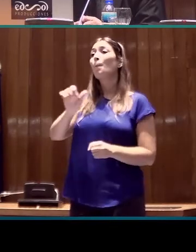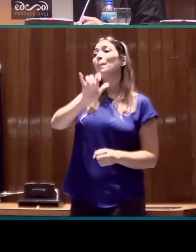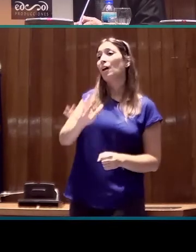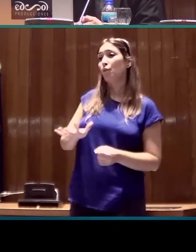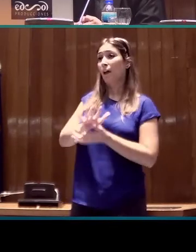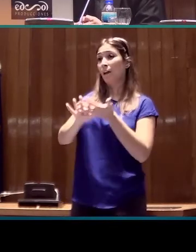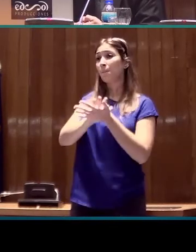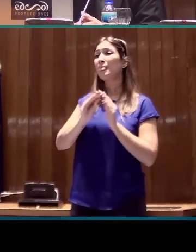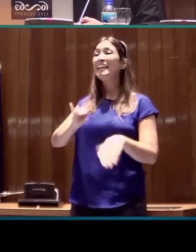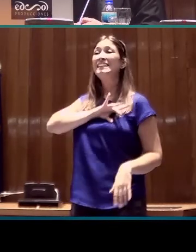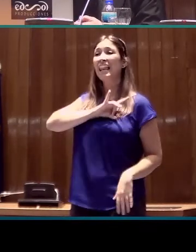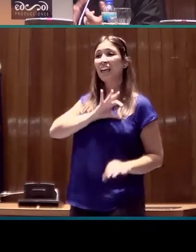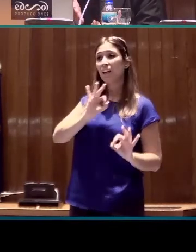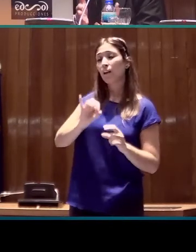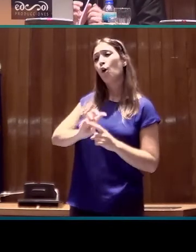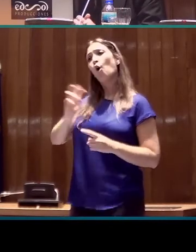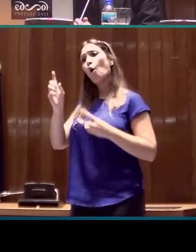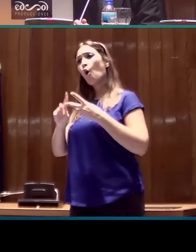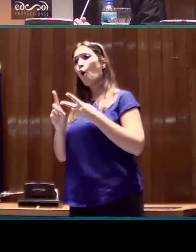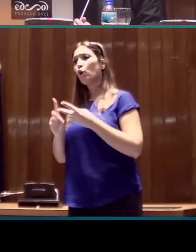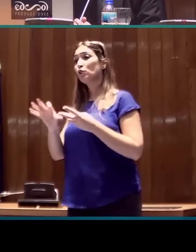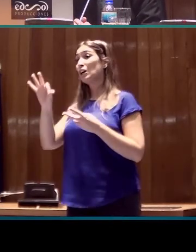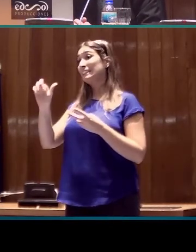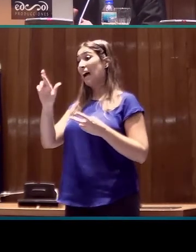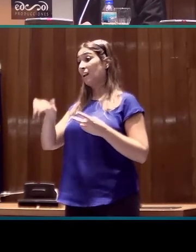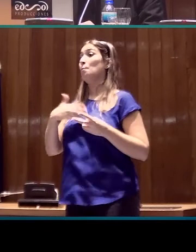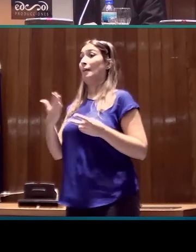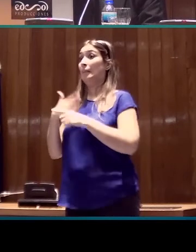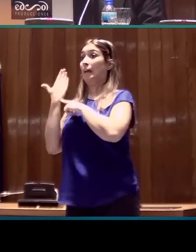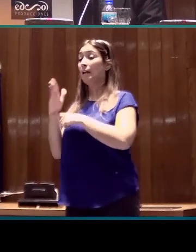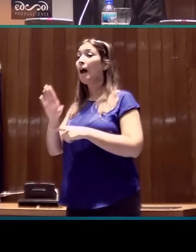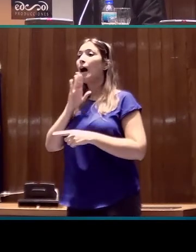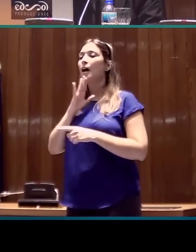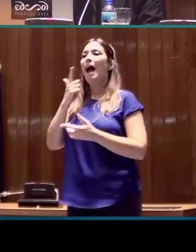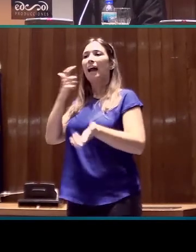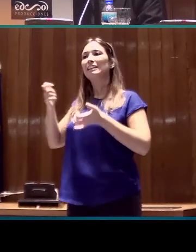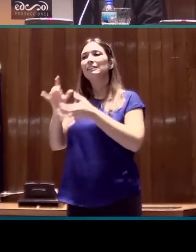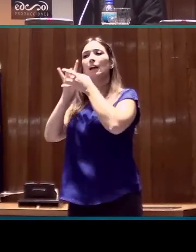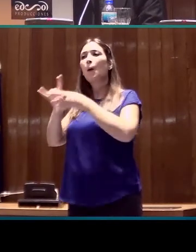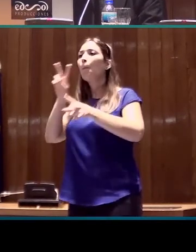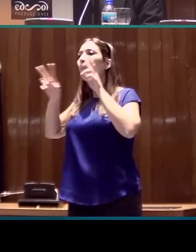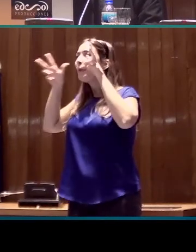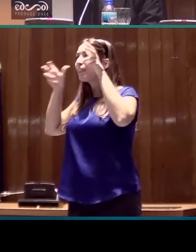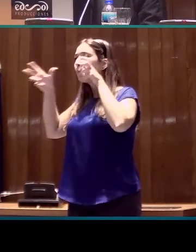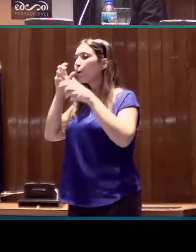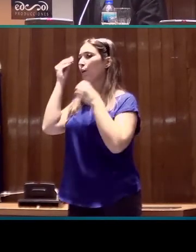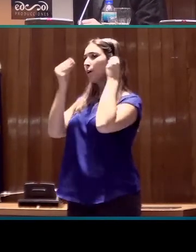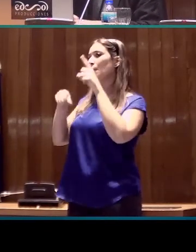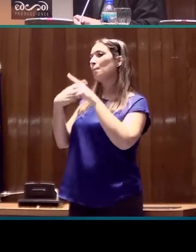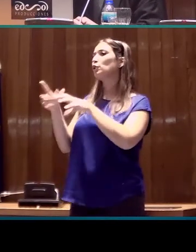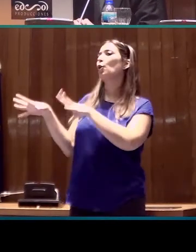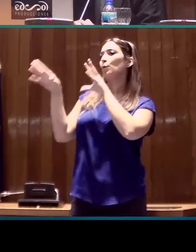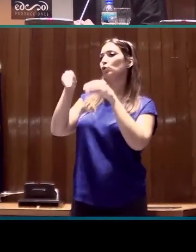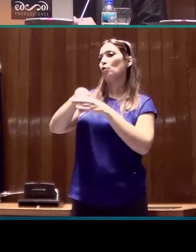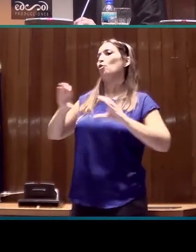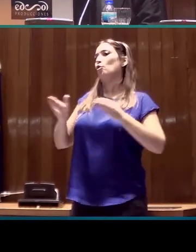de señas chilena y una que es la de Sara, que se presentará mañana sobre educación artística para la percepción, reflexión y comprensión en el